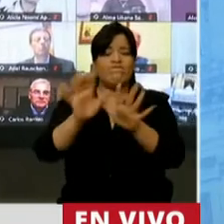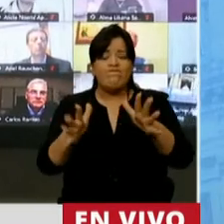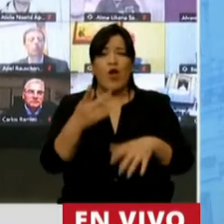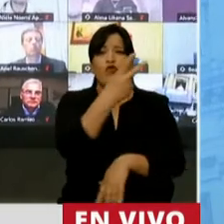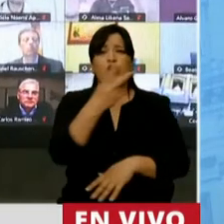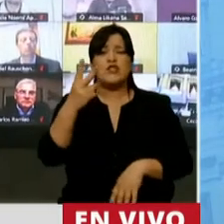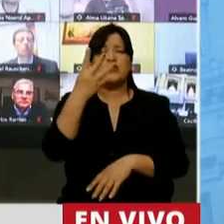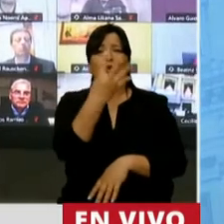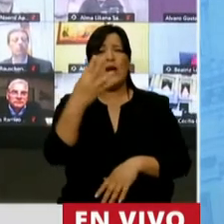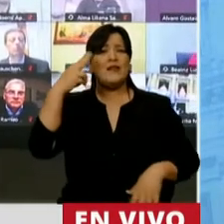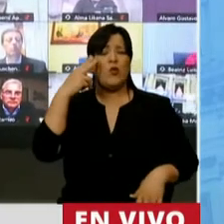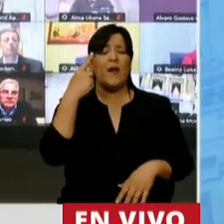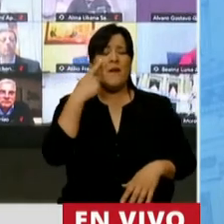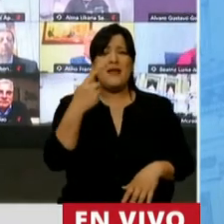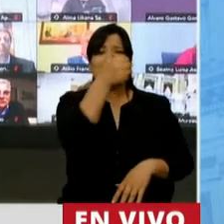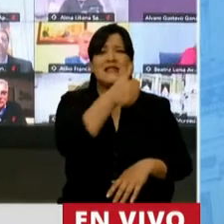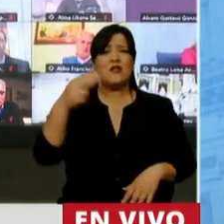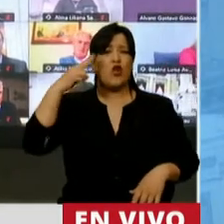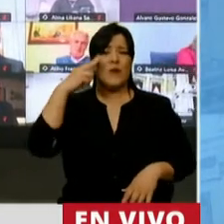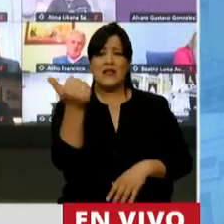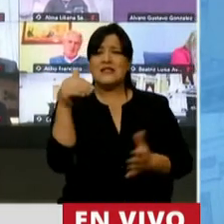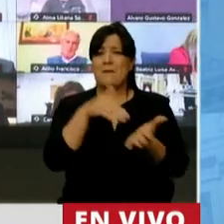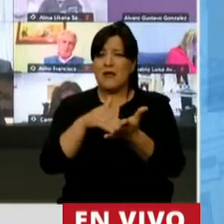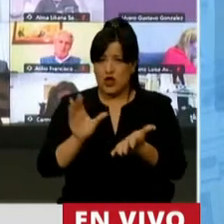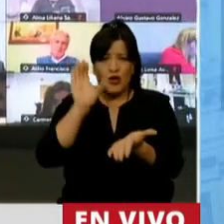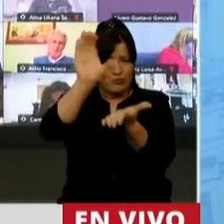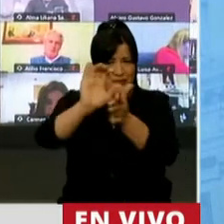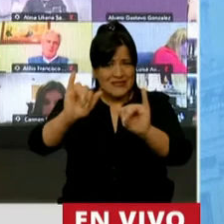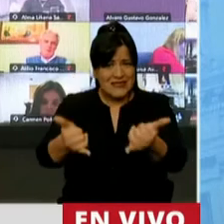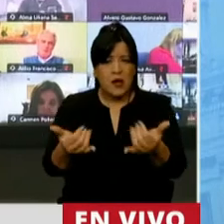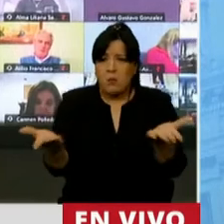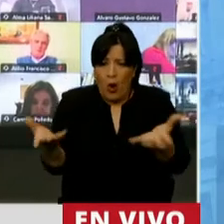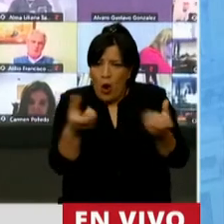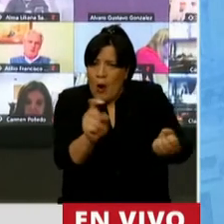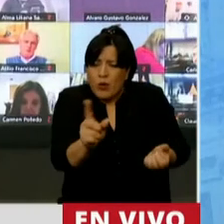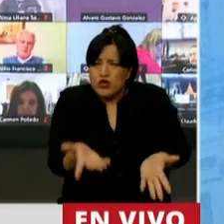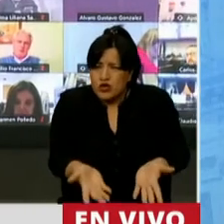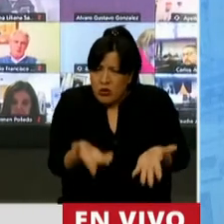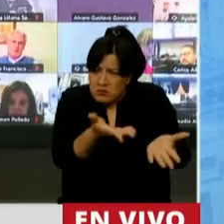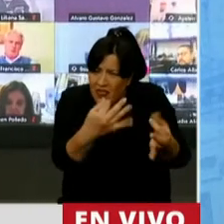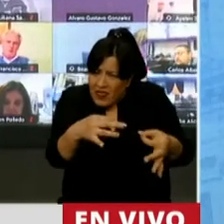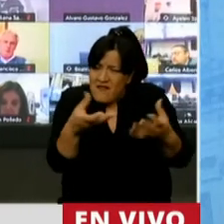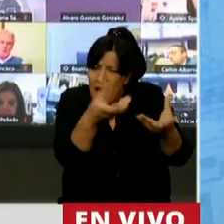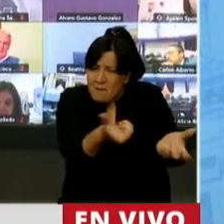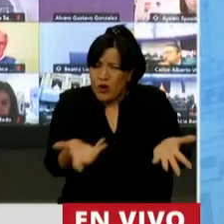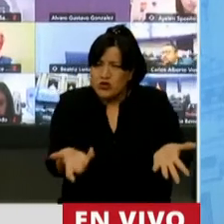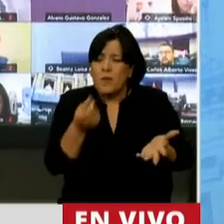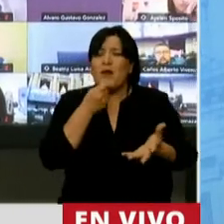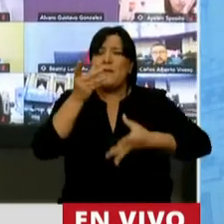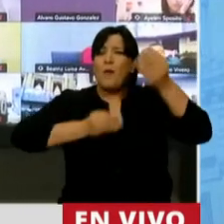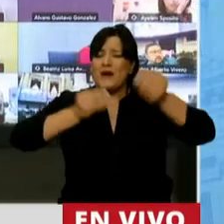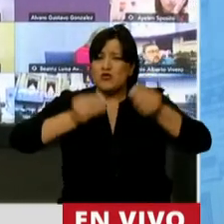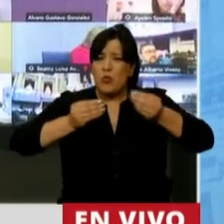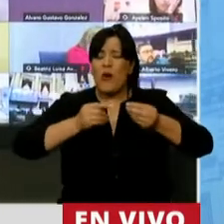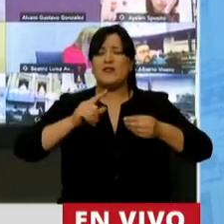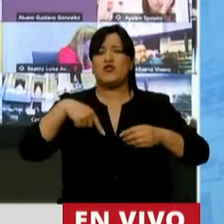249.696 millones? Digo, ¿por qué no acompañar un presupuesto en el que los proyectos presupuestarios